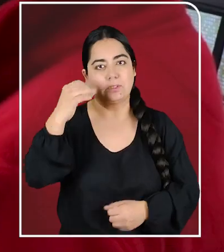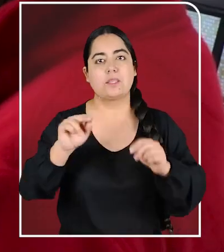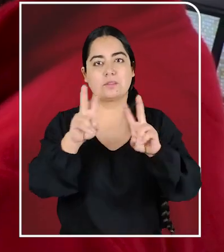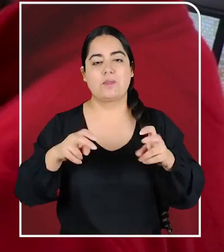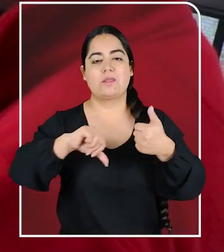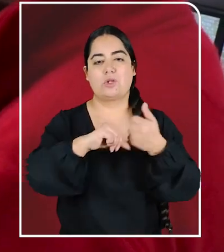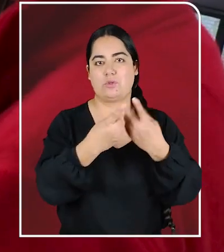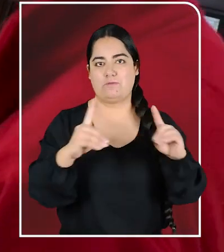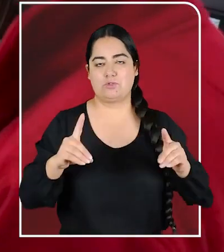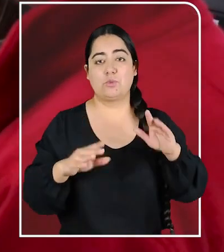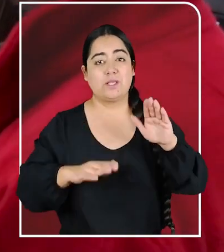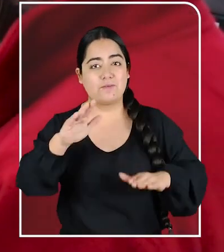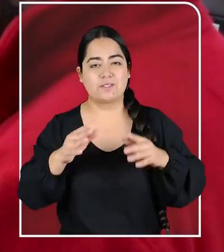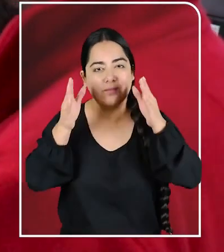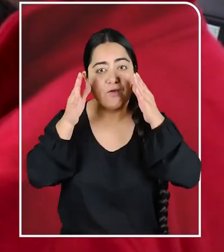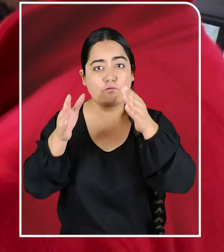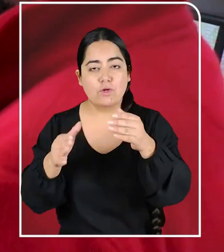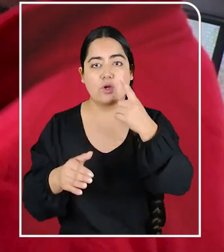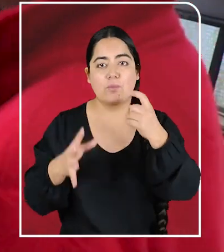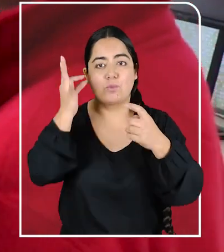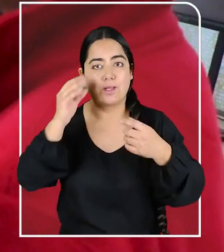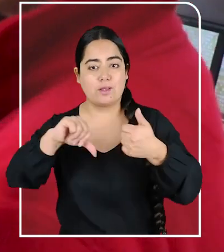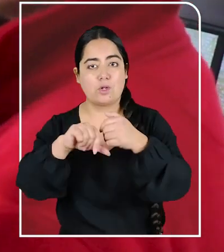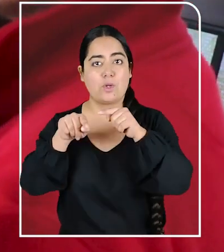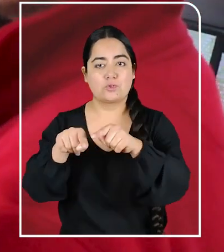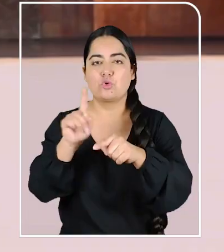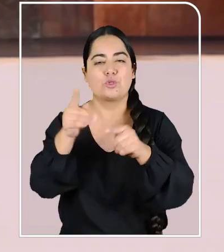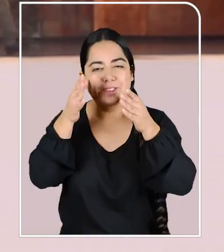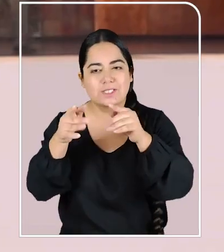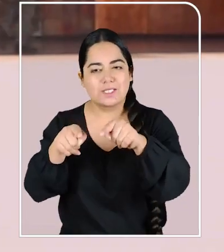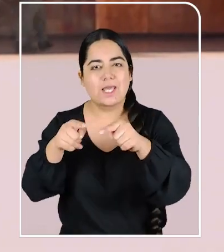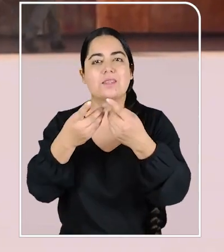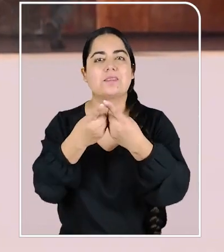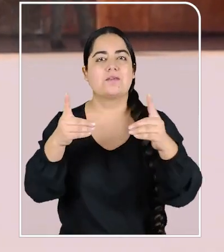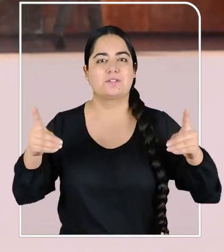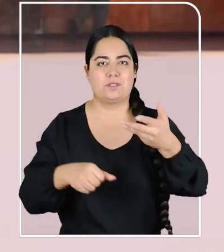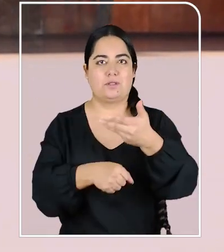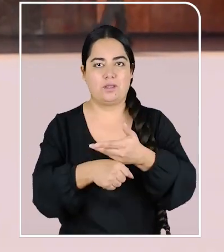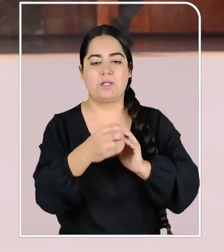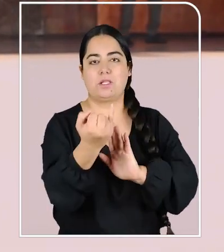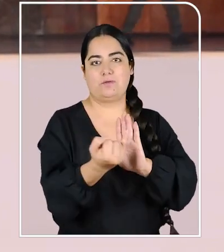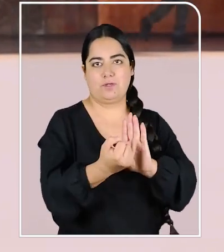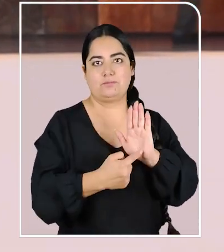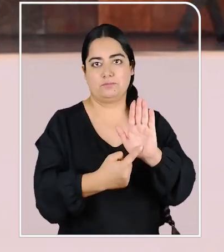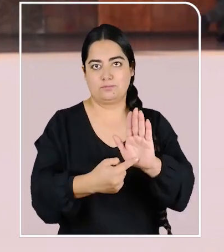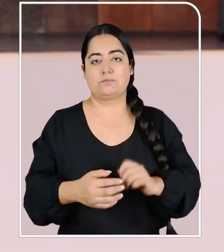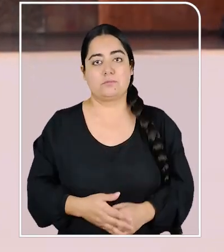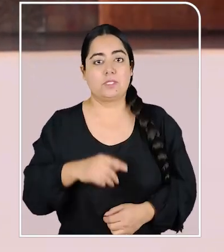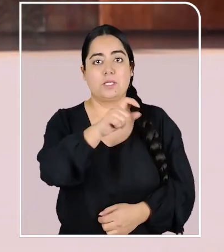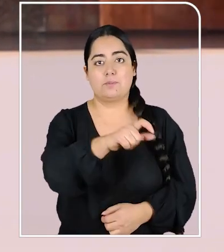temáticas de género diverso, donde muchas veces el enfoque binario no se centra en que hay diversidad de formas de